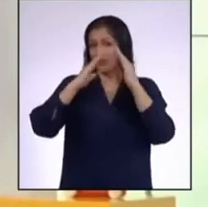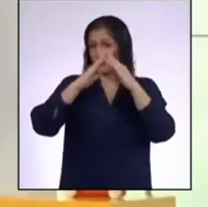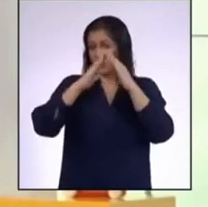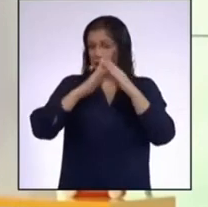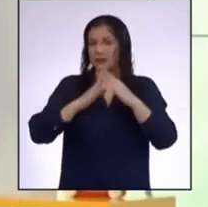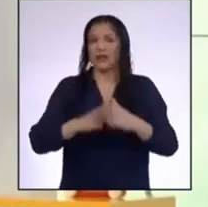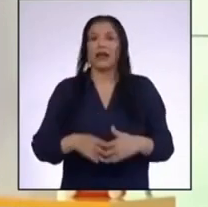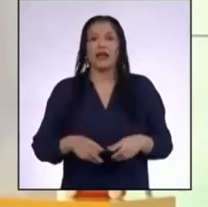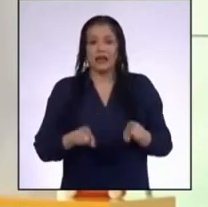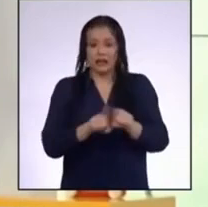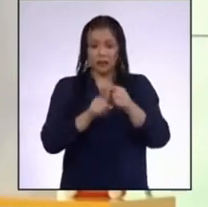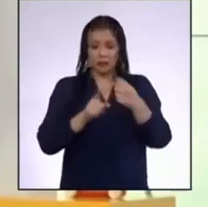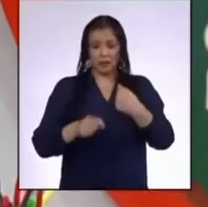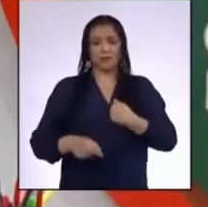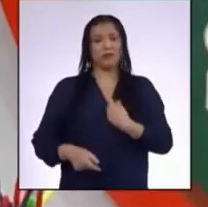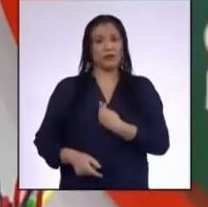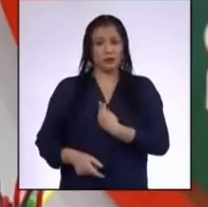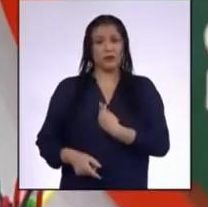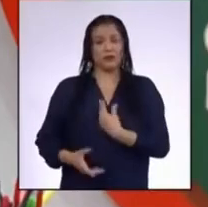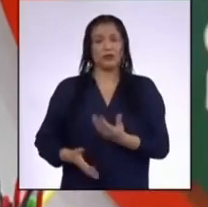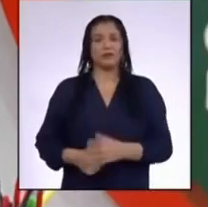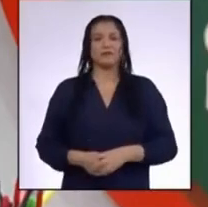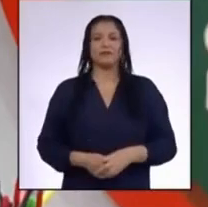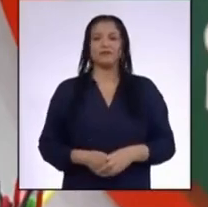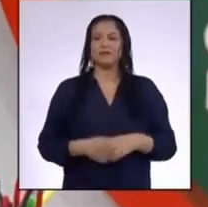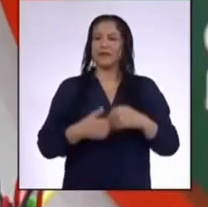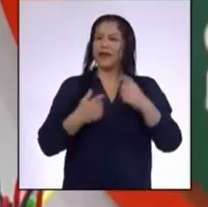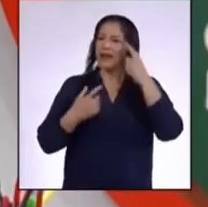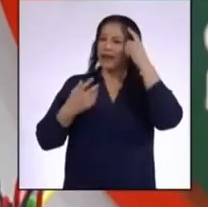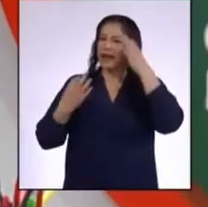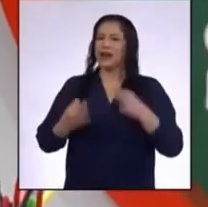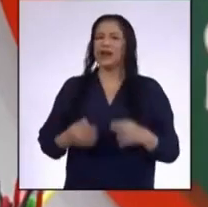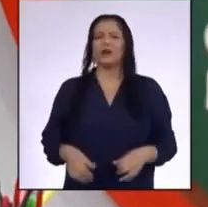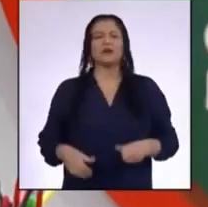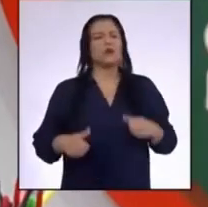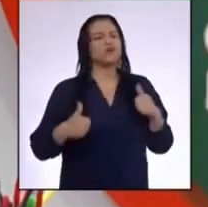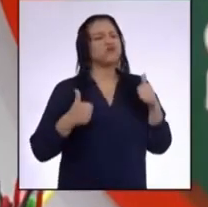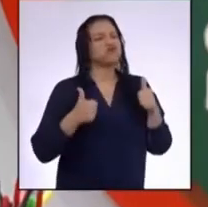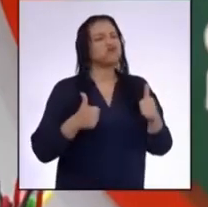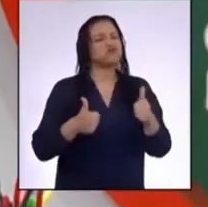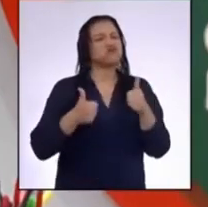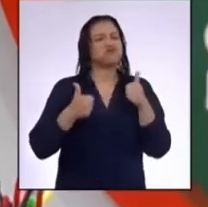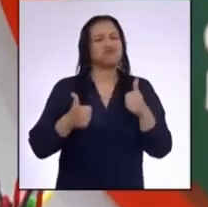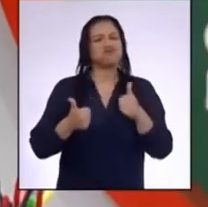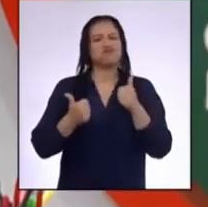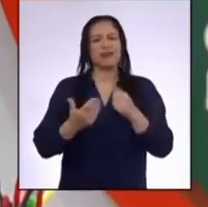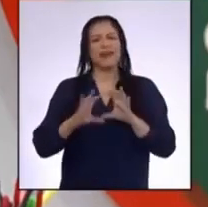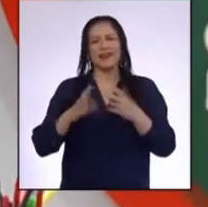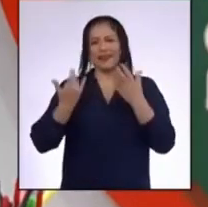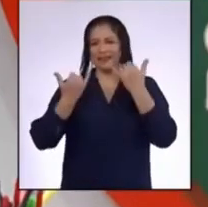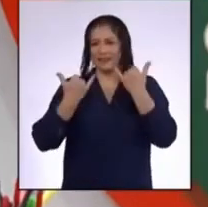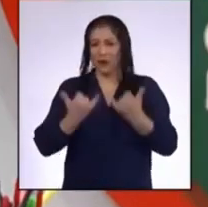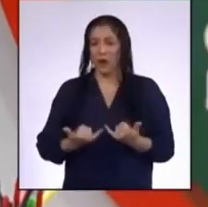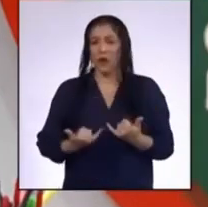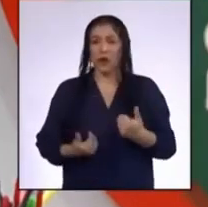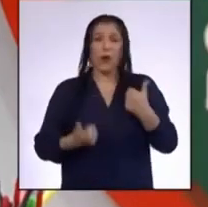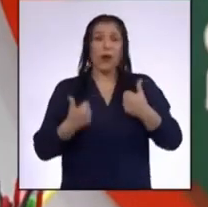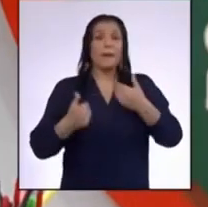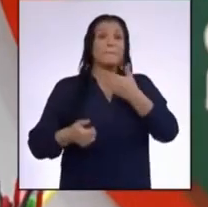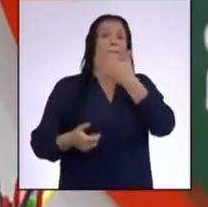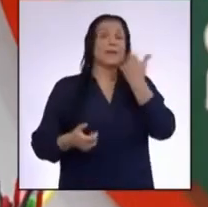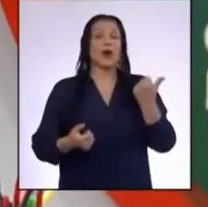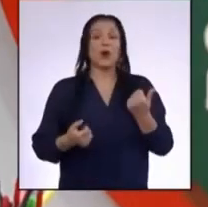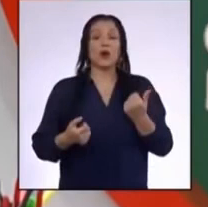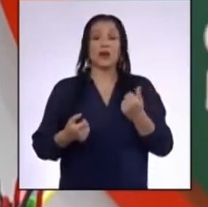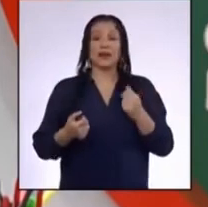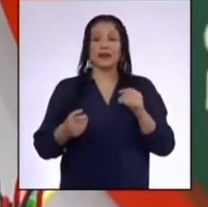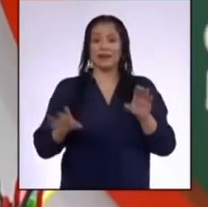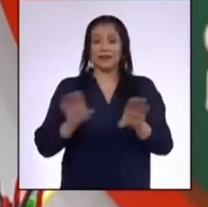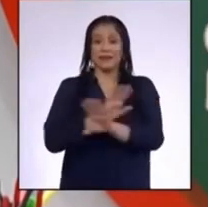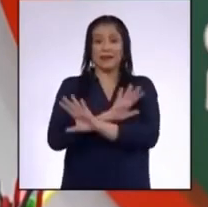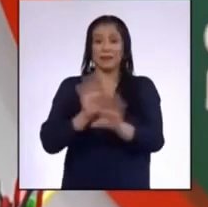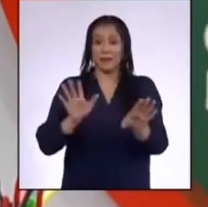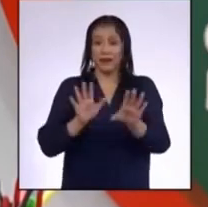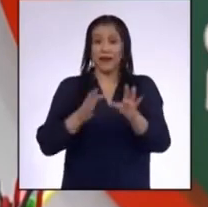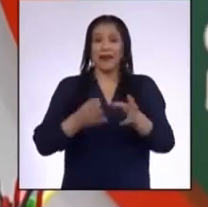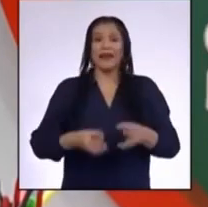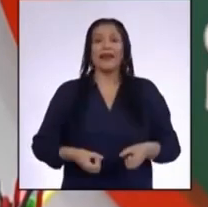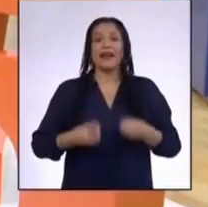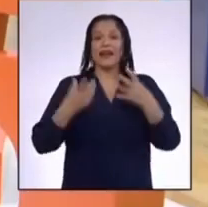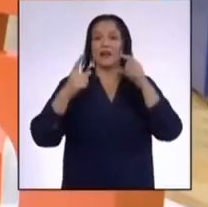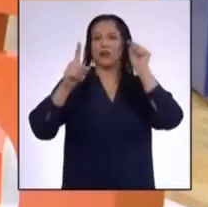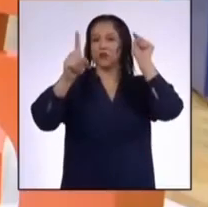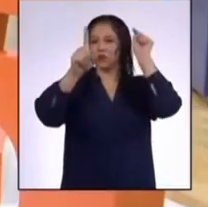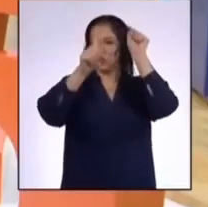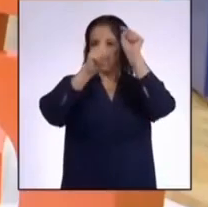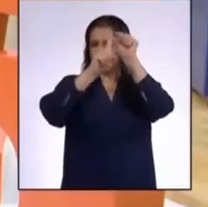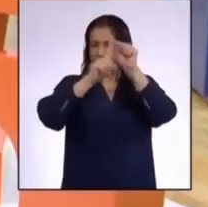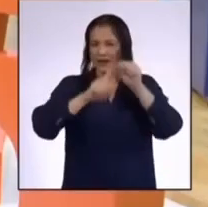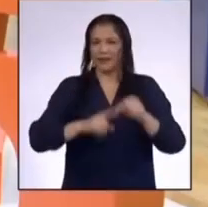Incluso hasta nosotros mismos Miluska, creo que ha sido un gran programa Y qué mejor manera de cerrarlo que dándoles un